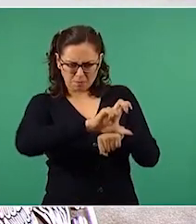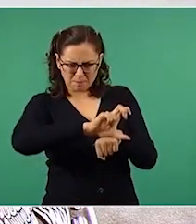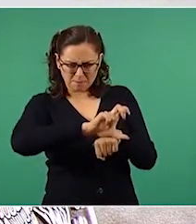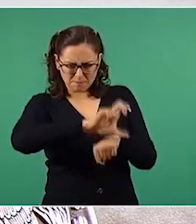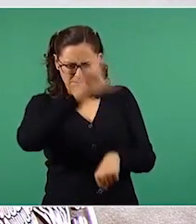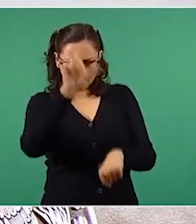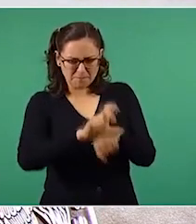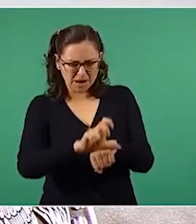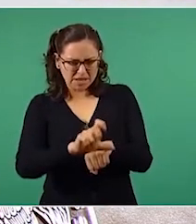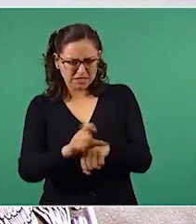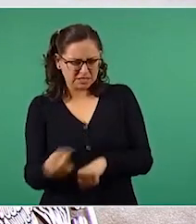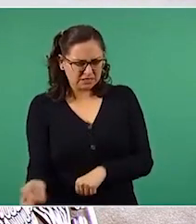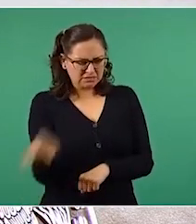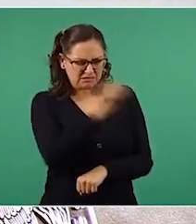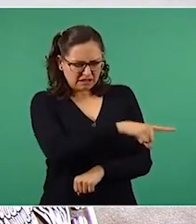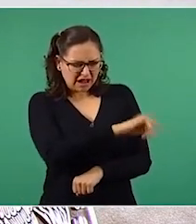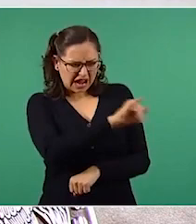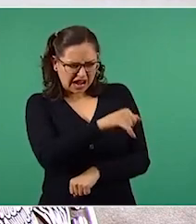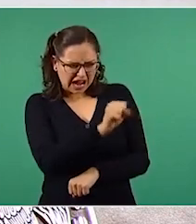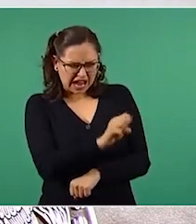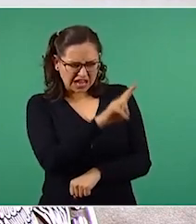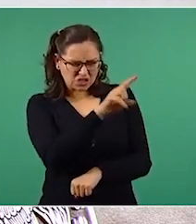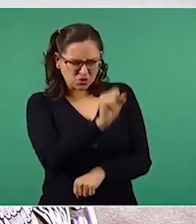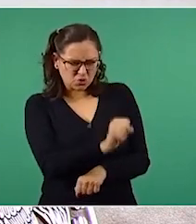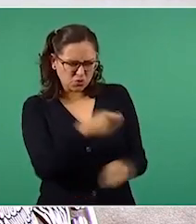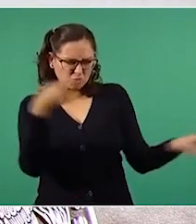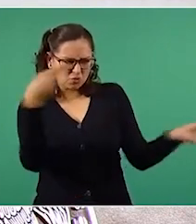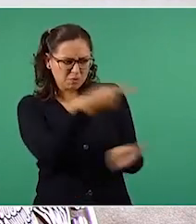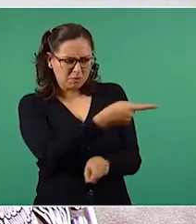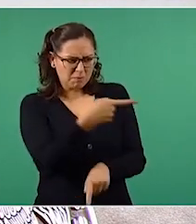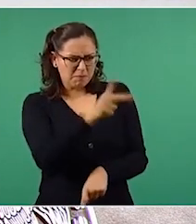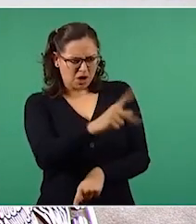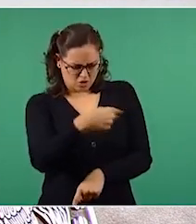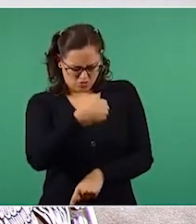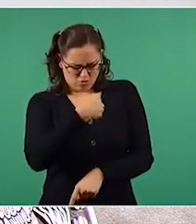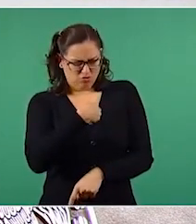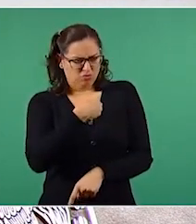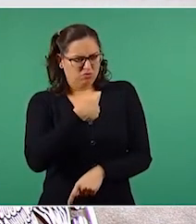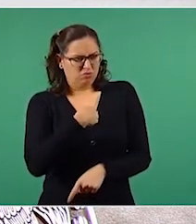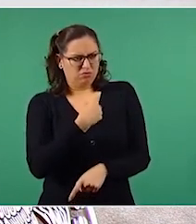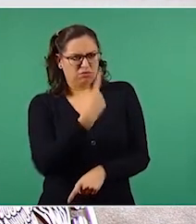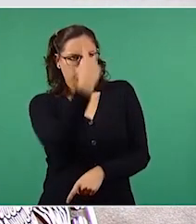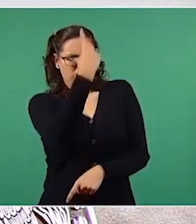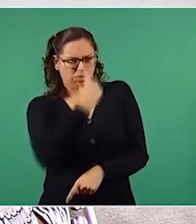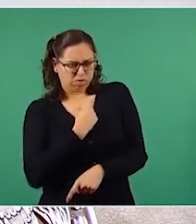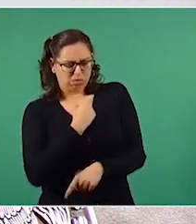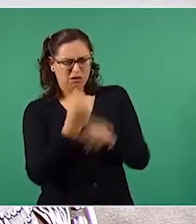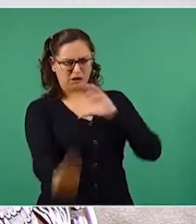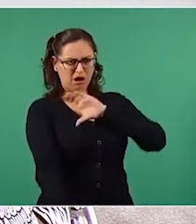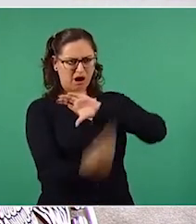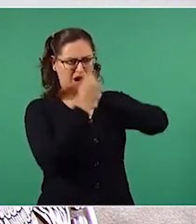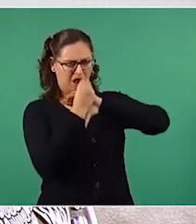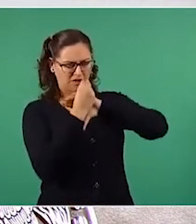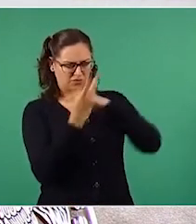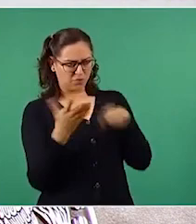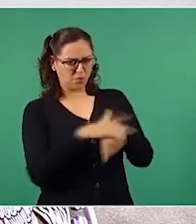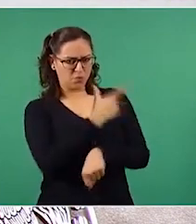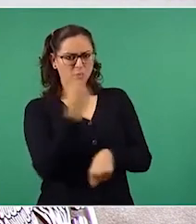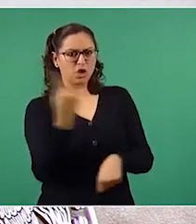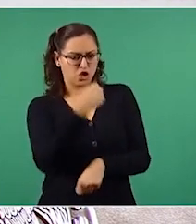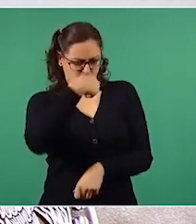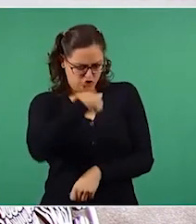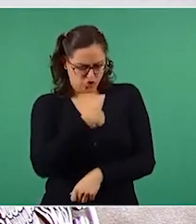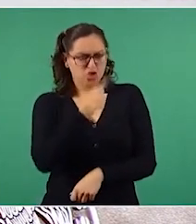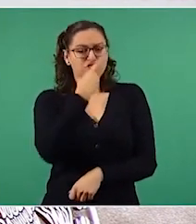mencioné al vocero, si lo dije yo. Bueno, vamos por partes. El 11 de junio, vamos a desmantelar esta